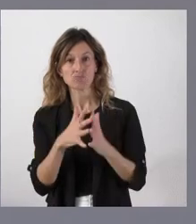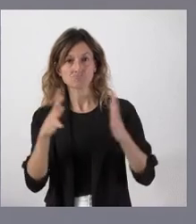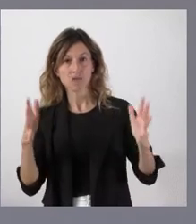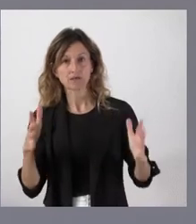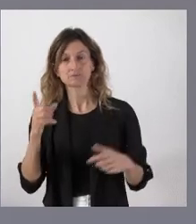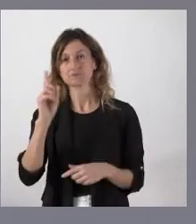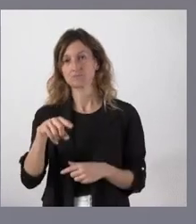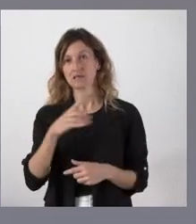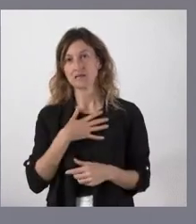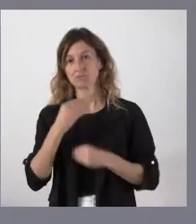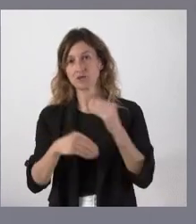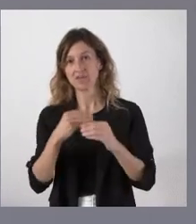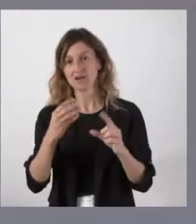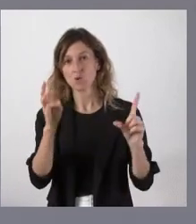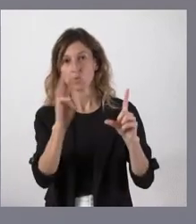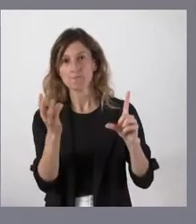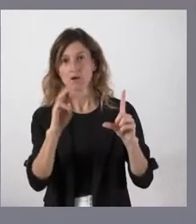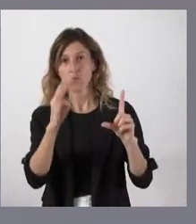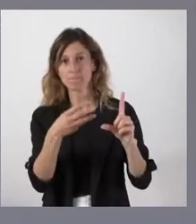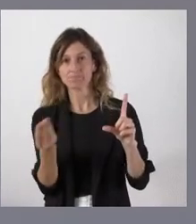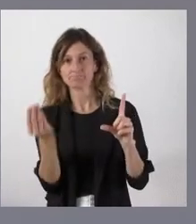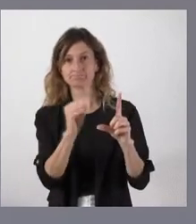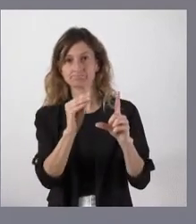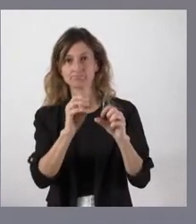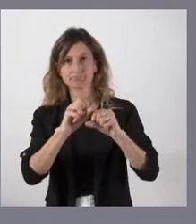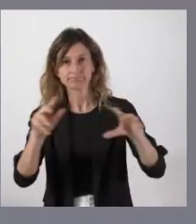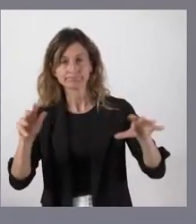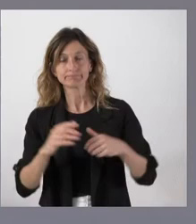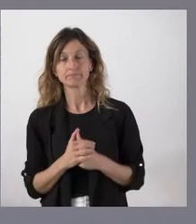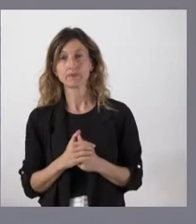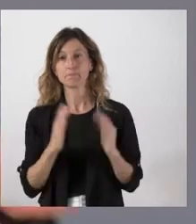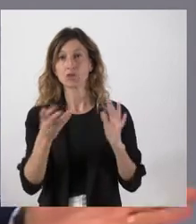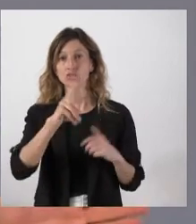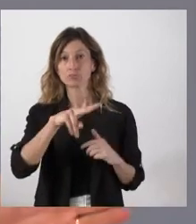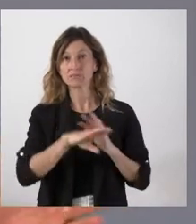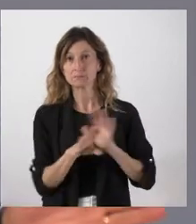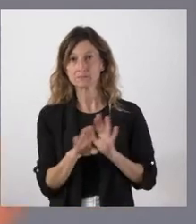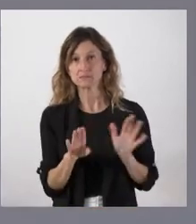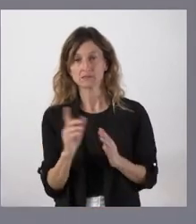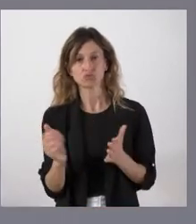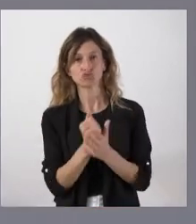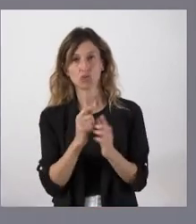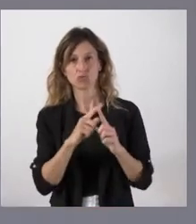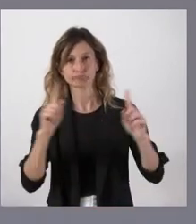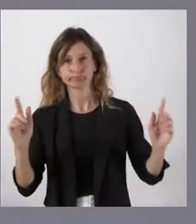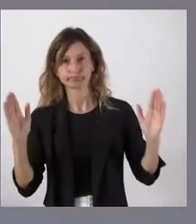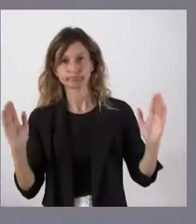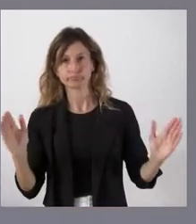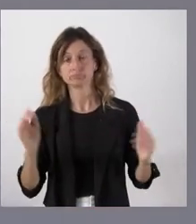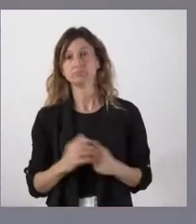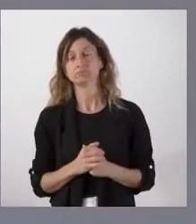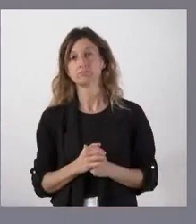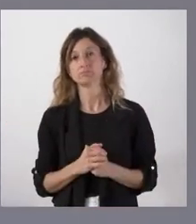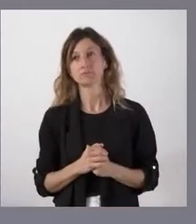que nuestra disposición es hacerlo y ya les digo, no solamente relativo al periodo sobre el cual se nos habilita, sino sobre el conjunto de todo el periodo y lo haremos desagregado